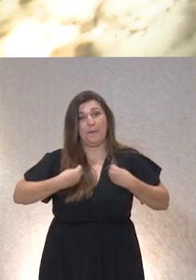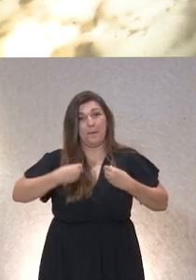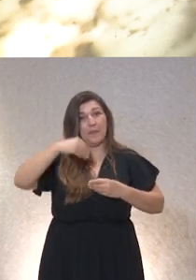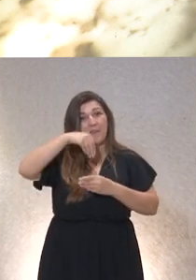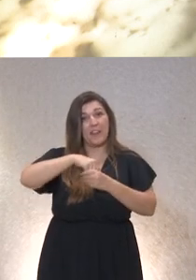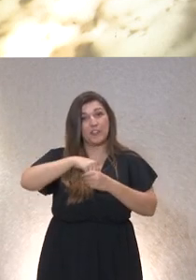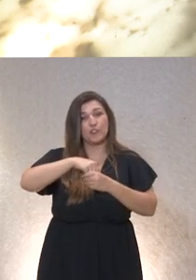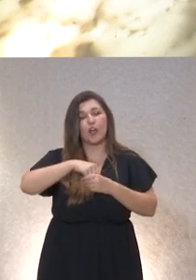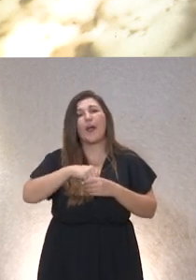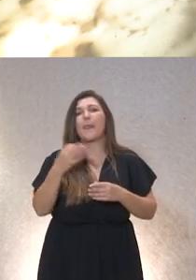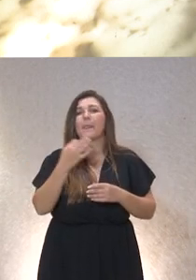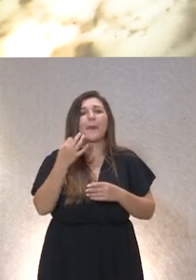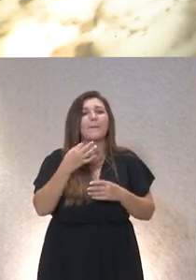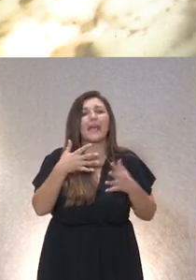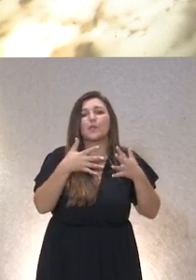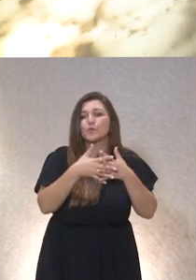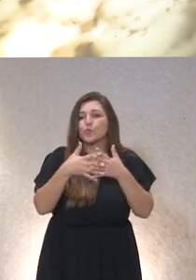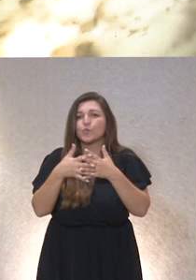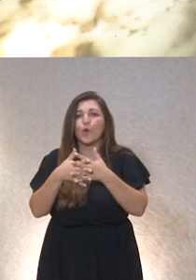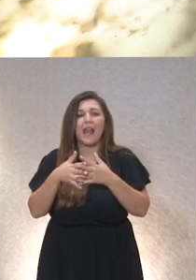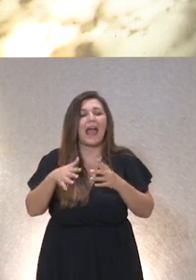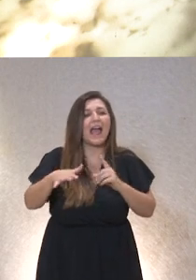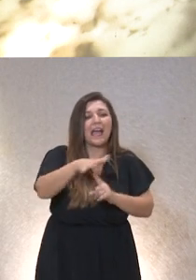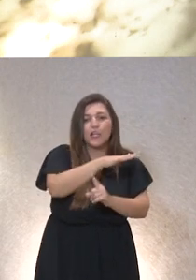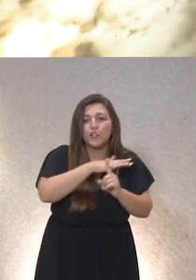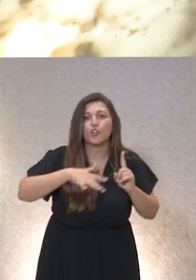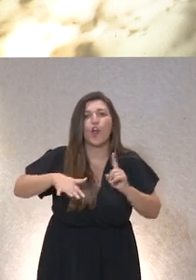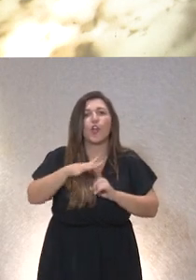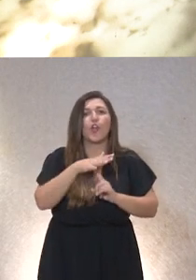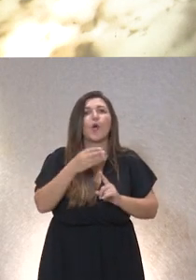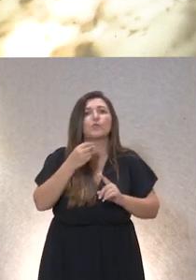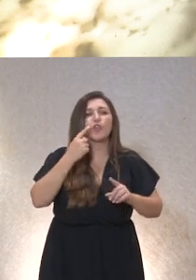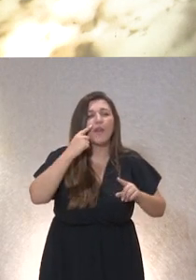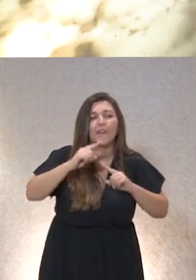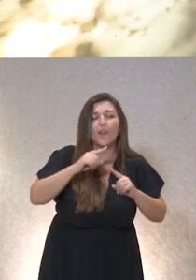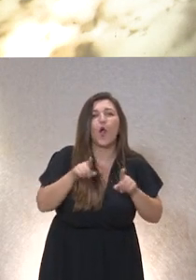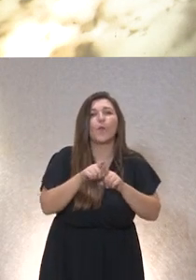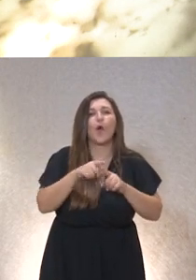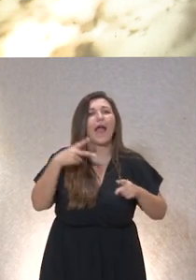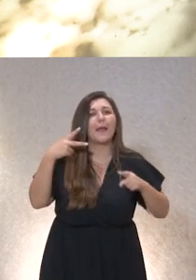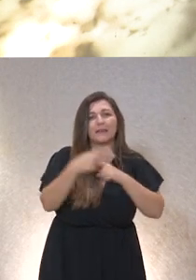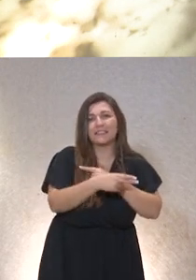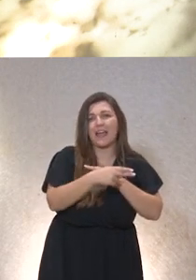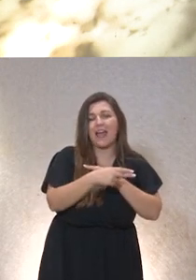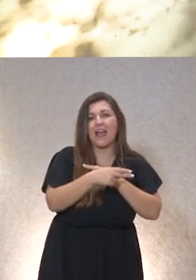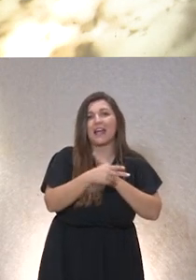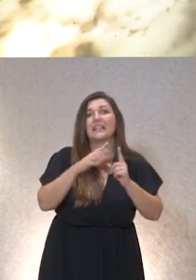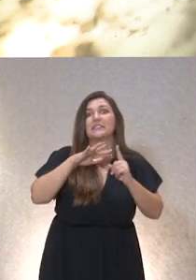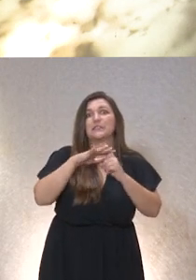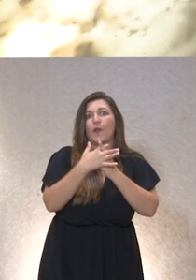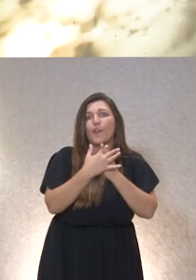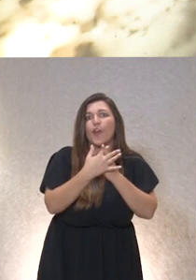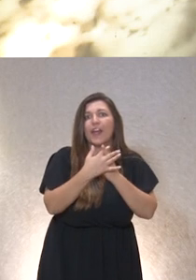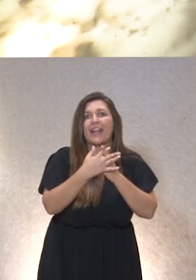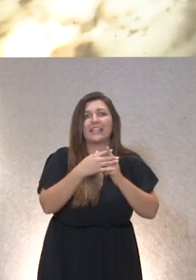necesitamos estructurar mucho los entornos con mucha dirección externa pues para bueno prevenir un poco situaciones de desregulación